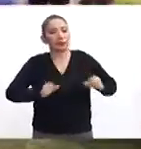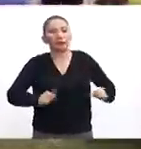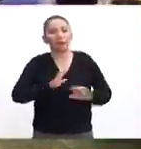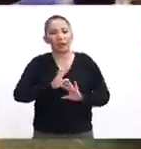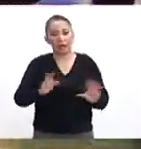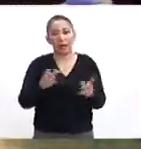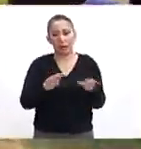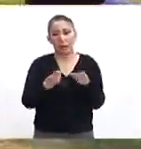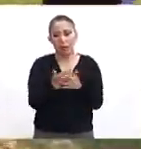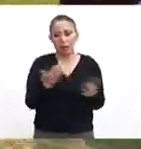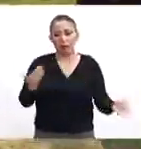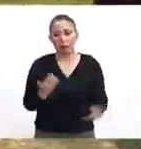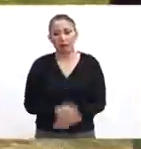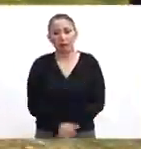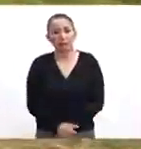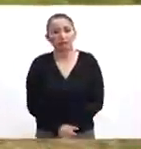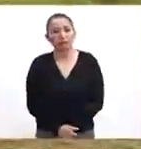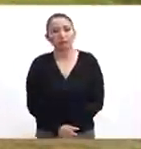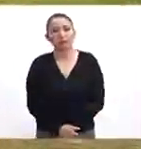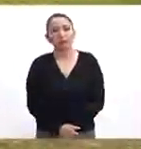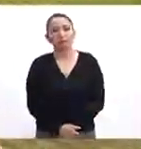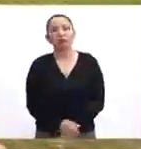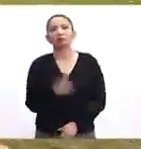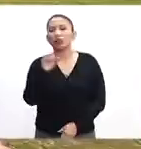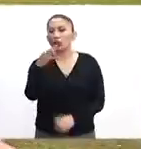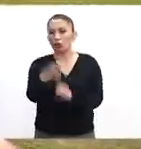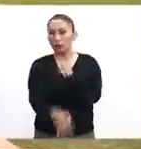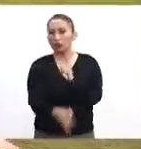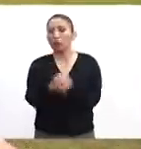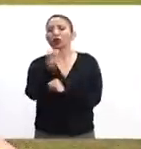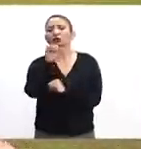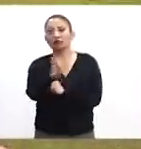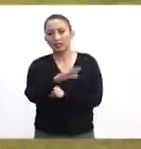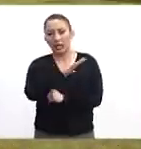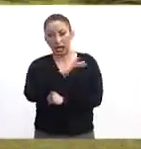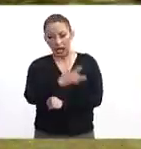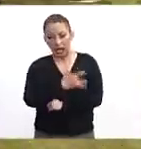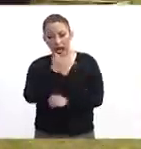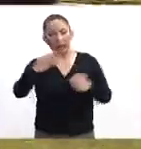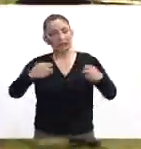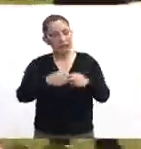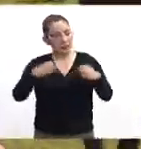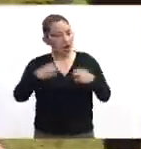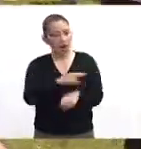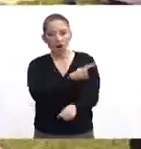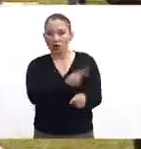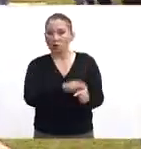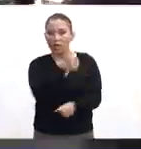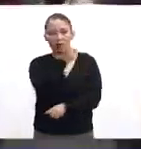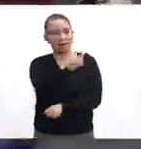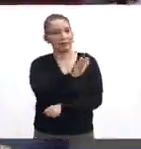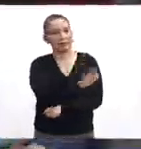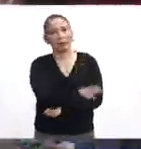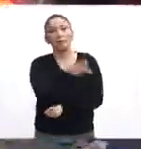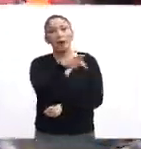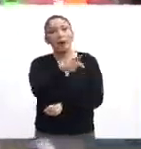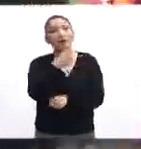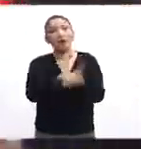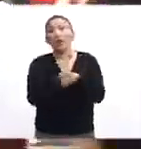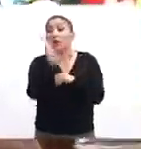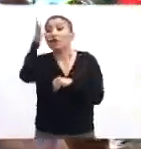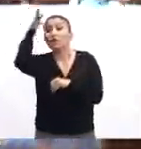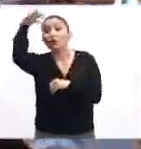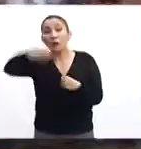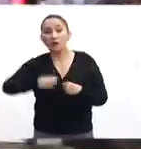algo que ya tenemos organizado. Sí, finalmente sí va a haber síntomas de estrés, eso es algo normal, pero que no afecte nuestra